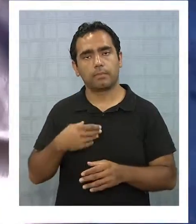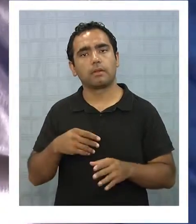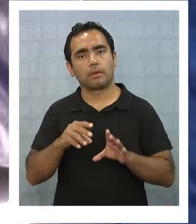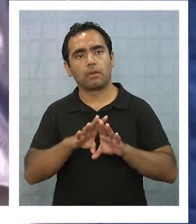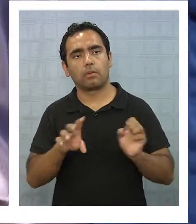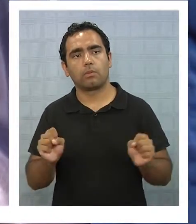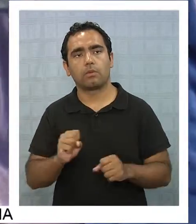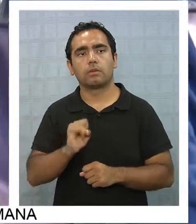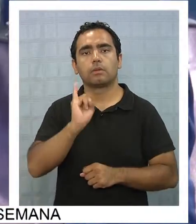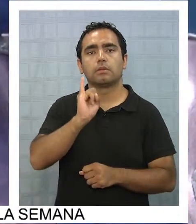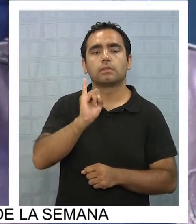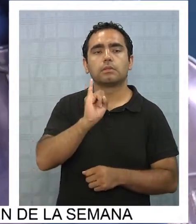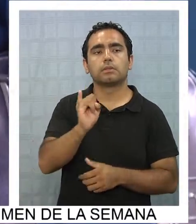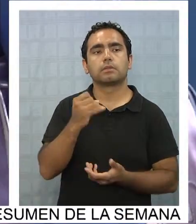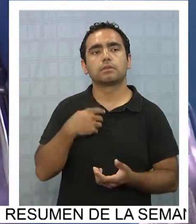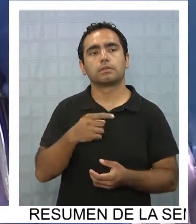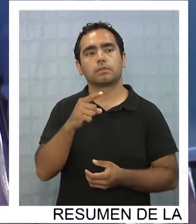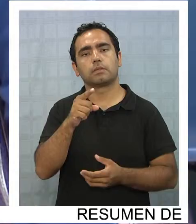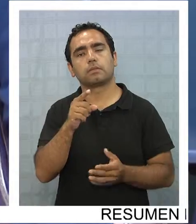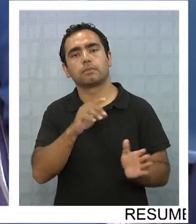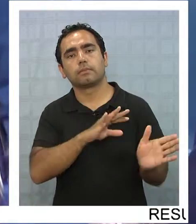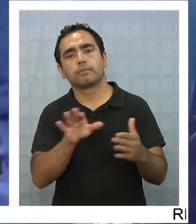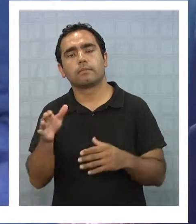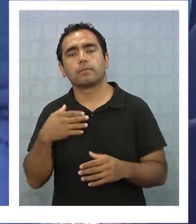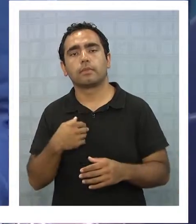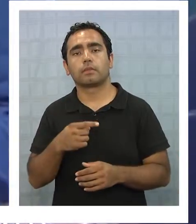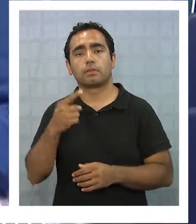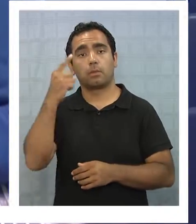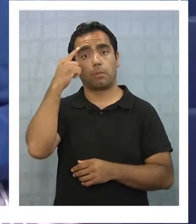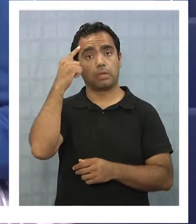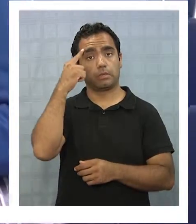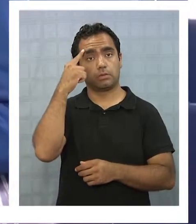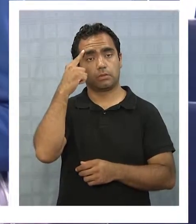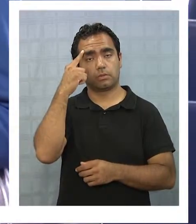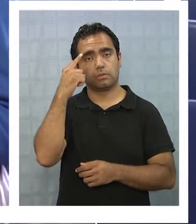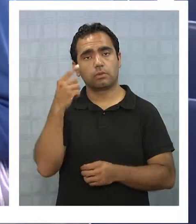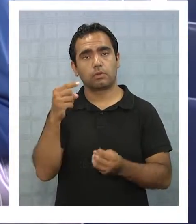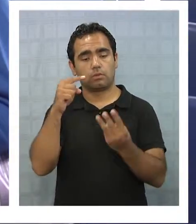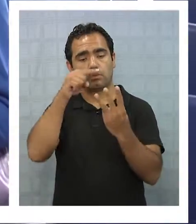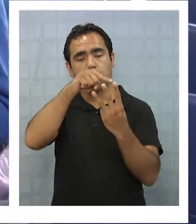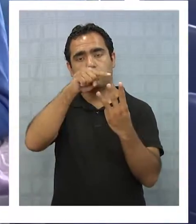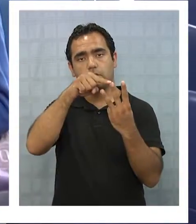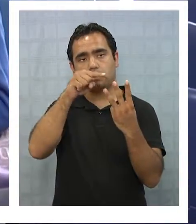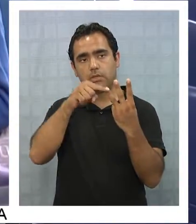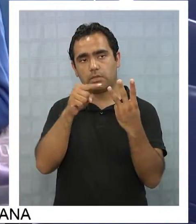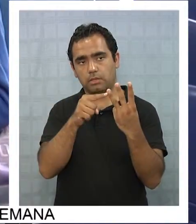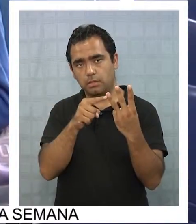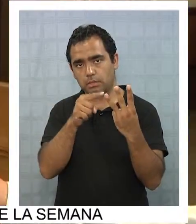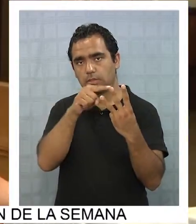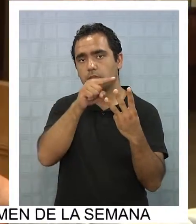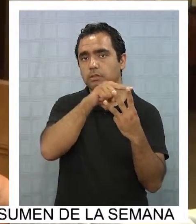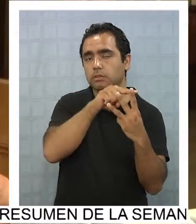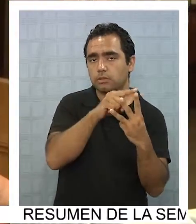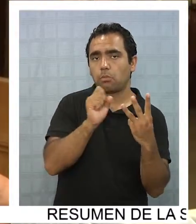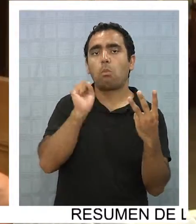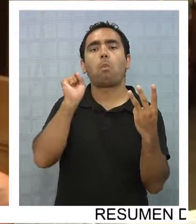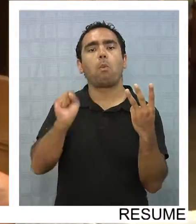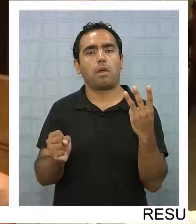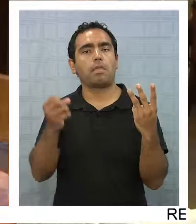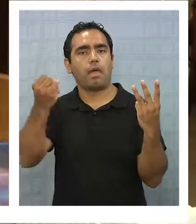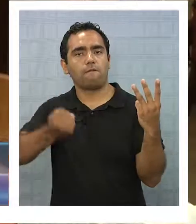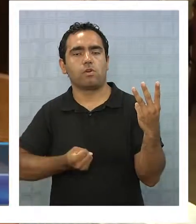con la reserva de evitar las acciones ilícitas sobre el aborto. Me parece favorable por estas tres causas que son muy